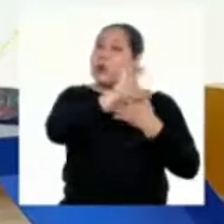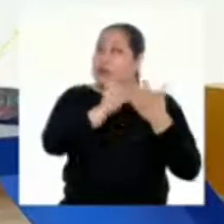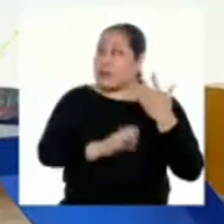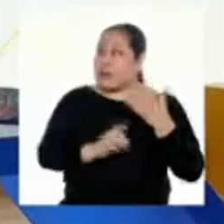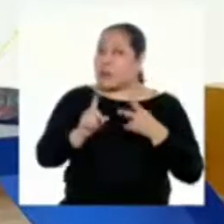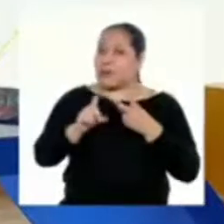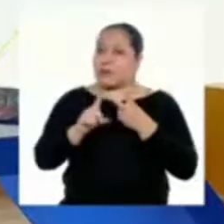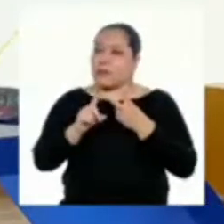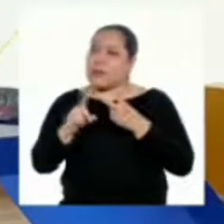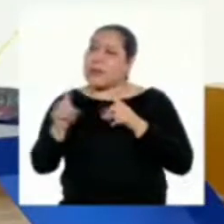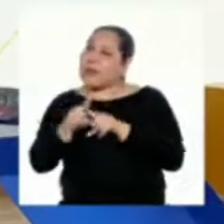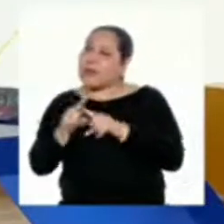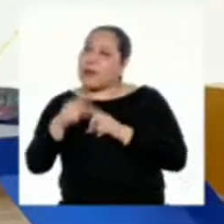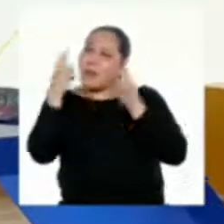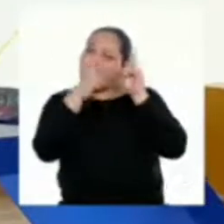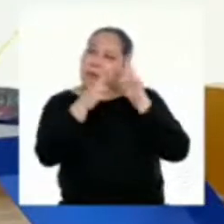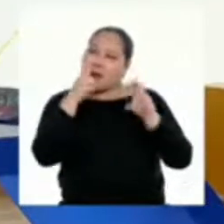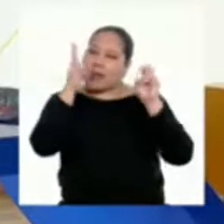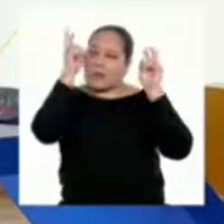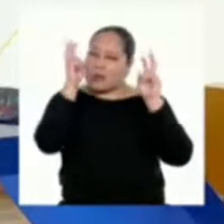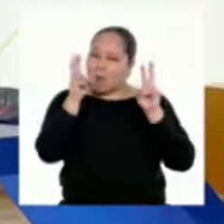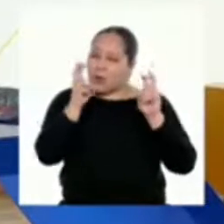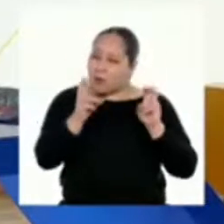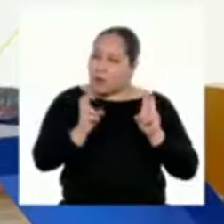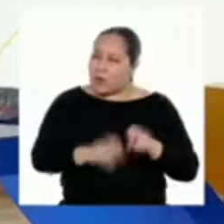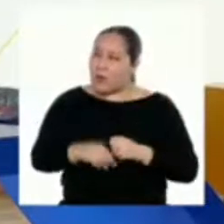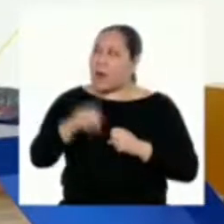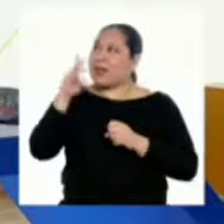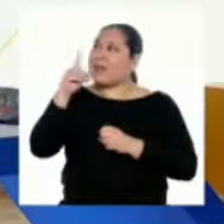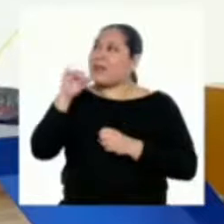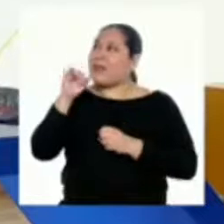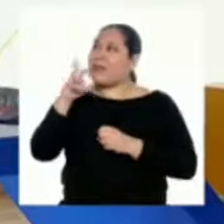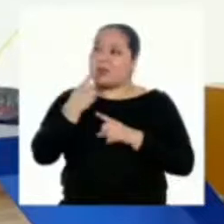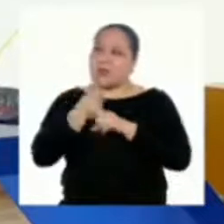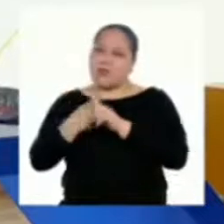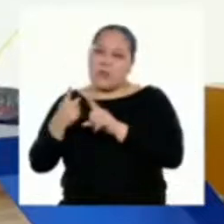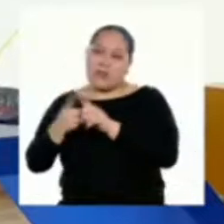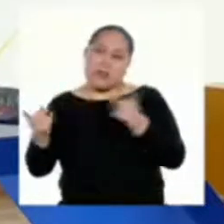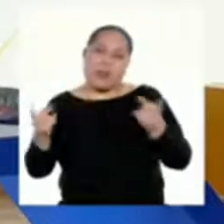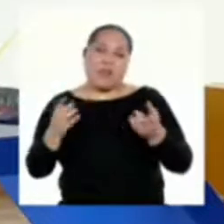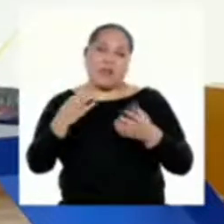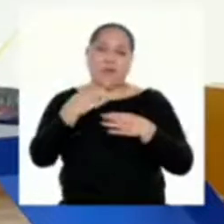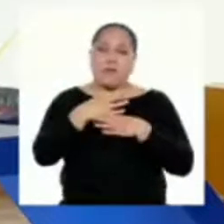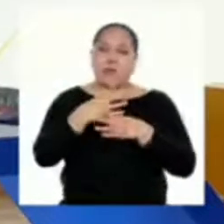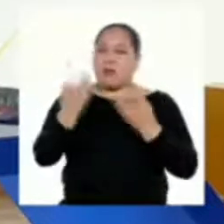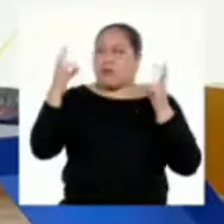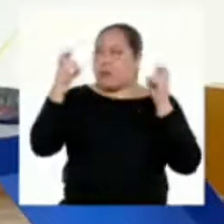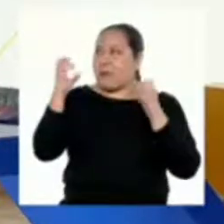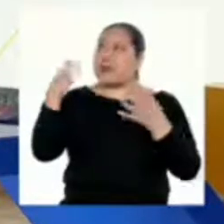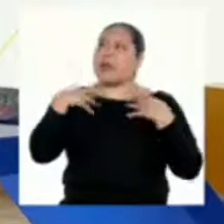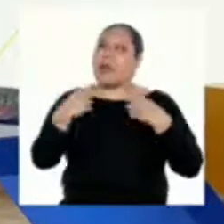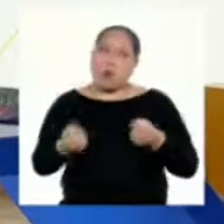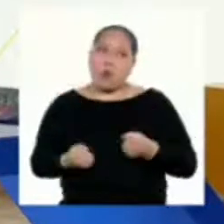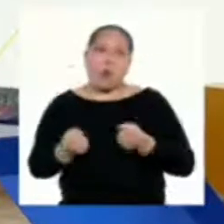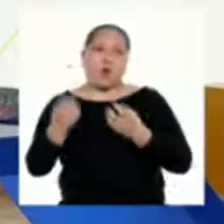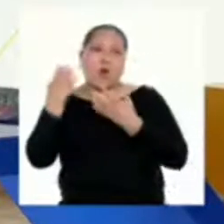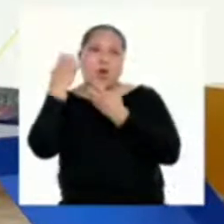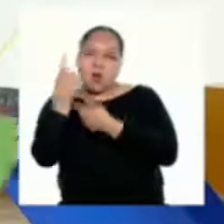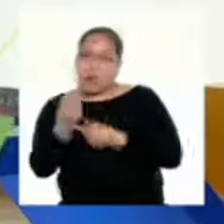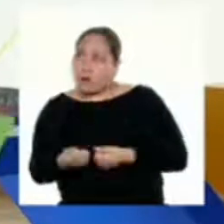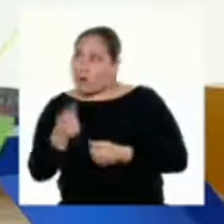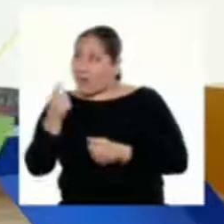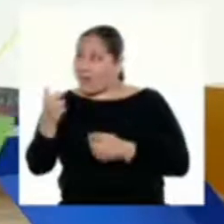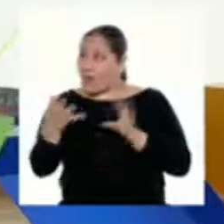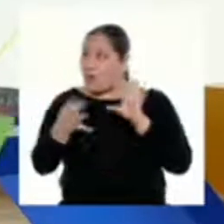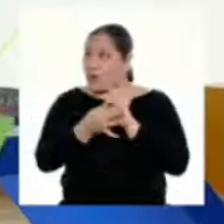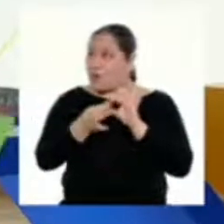ver el mismo tema de la biodiversidad desde áreas distintas como la salud o la economía va a ayudarnos a que el sustento que